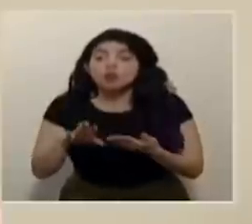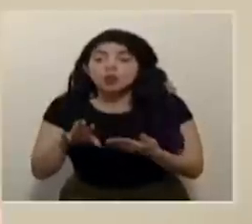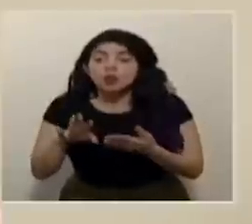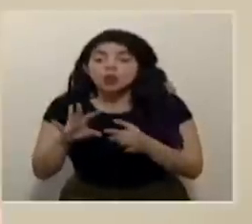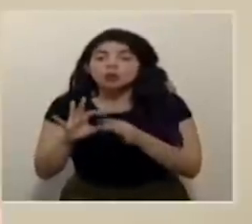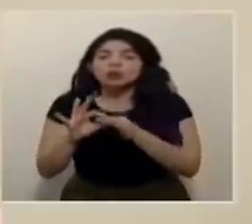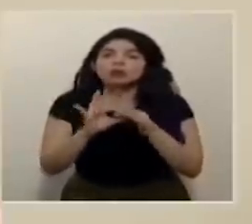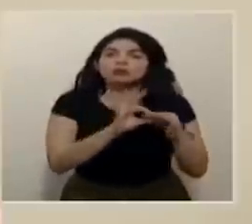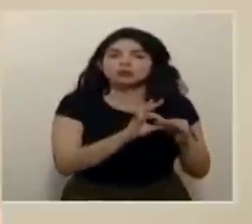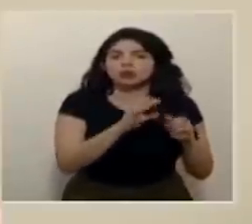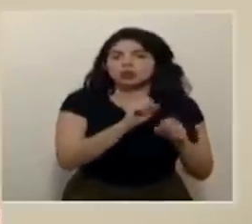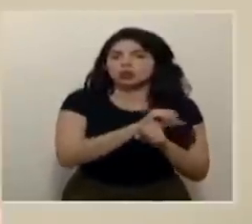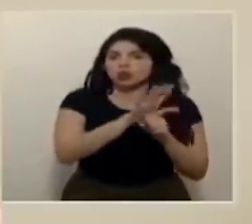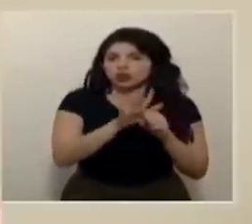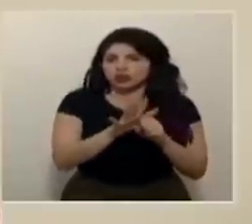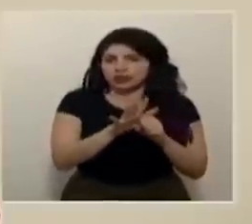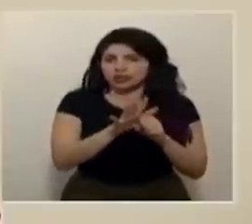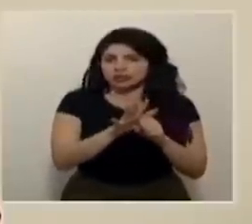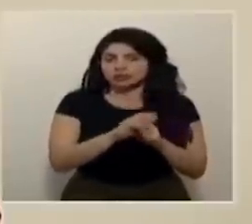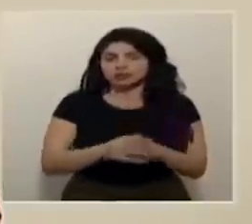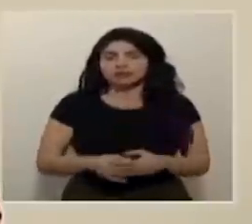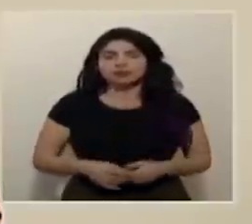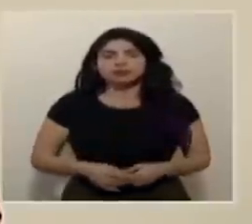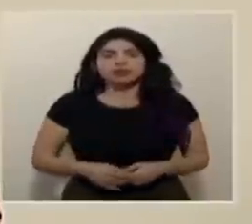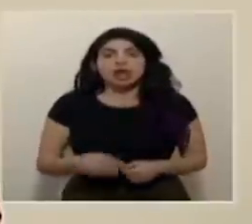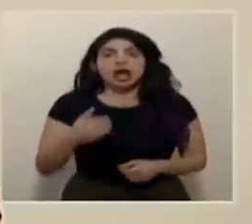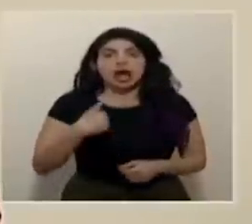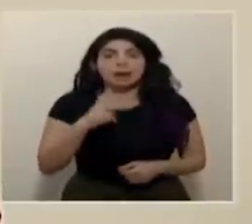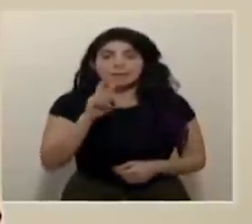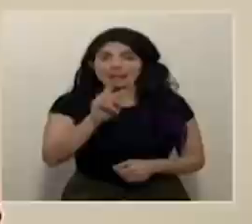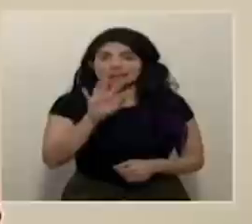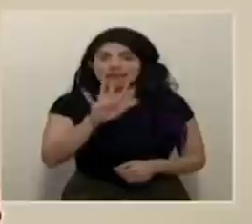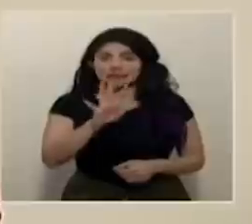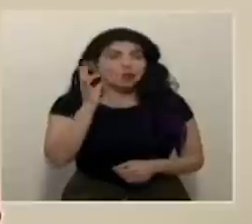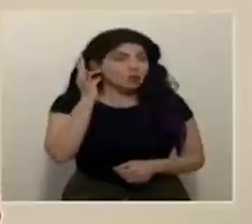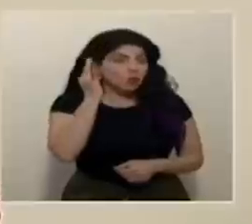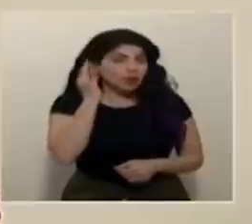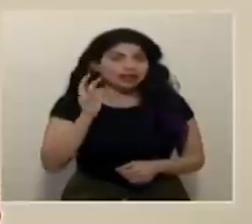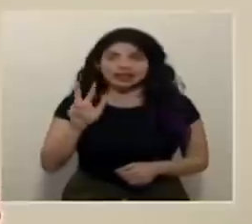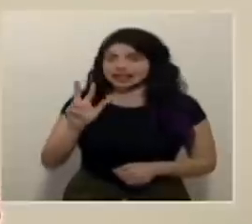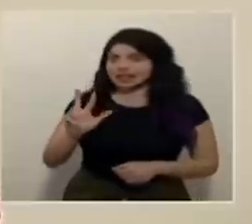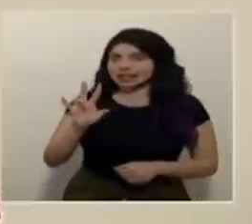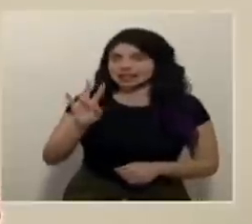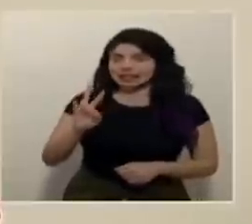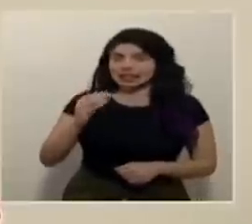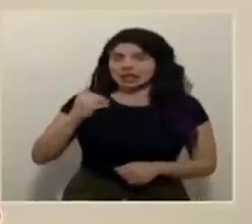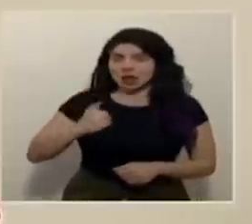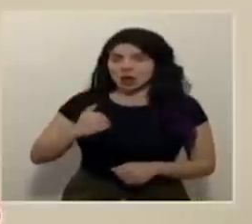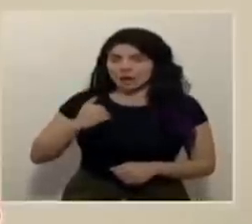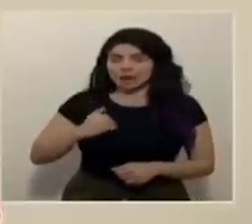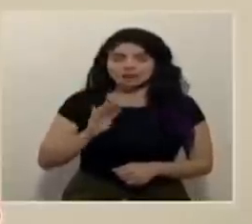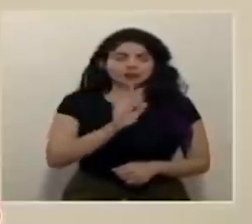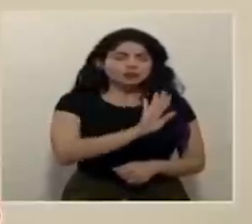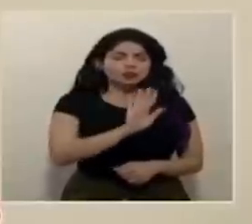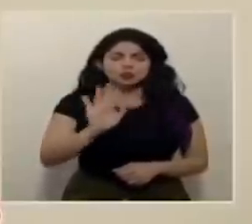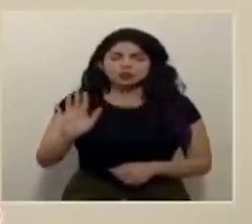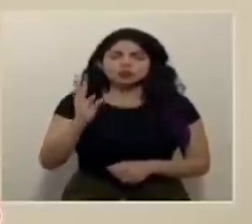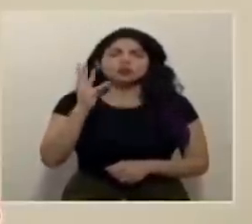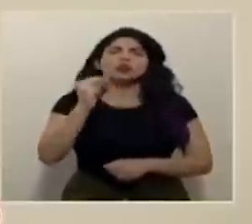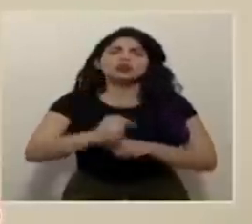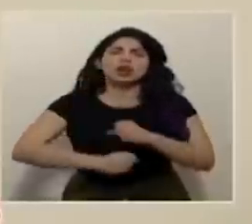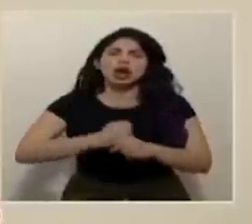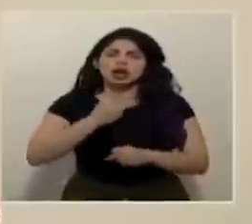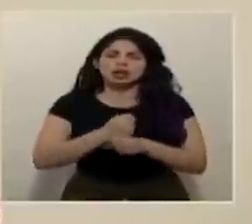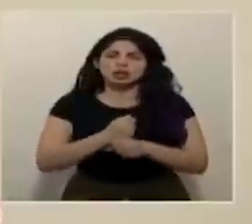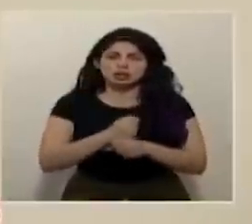al COVID-19. Tenemos 25 mujeres y 37 hombres. El rango de edad